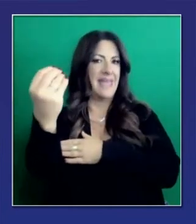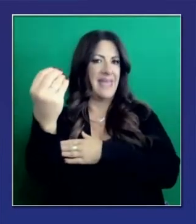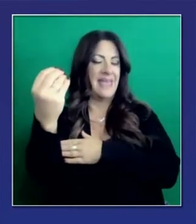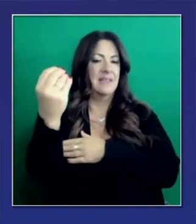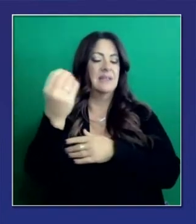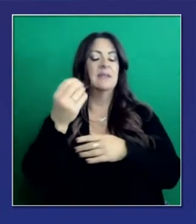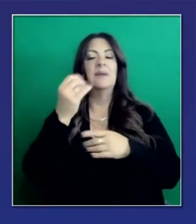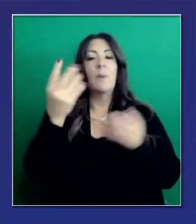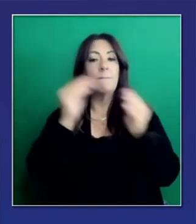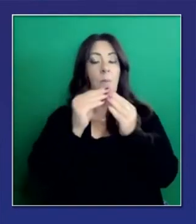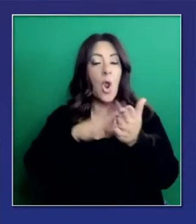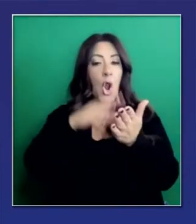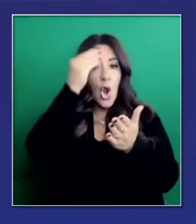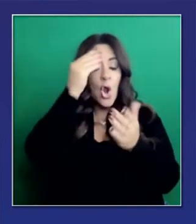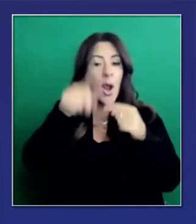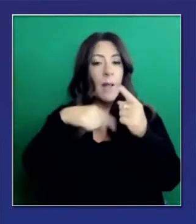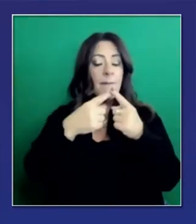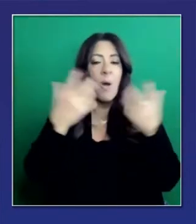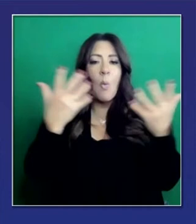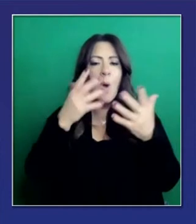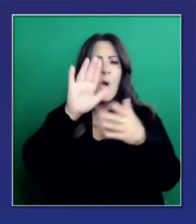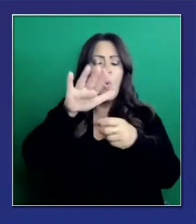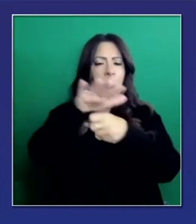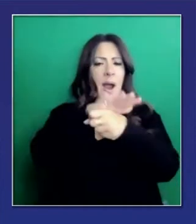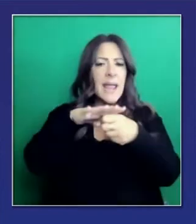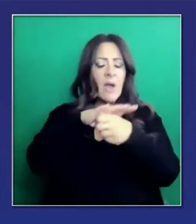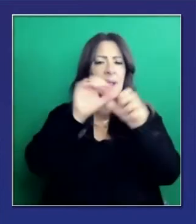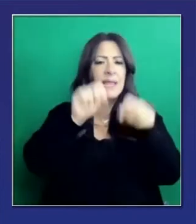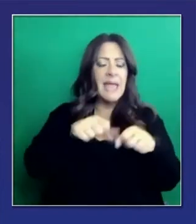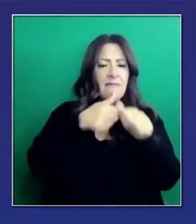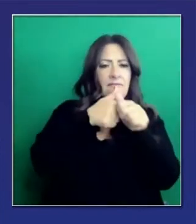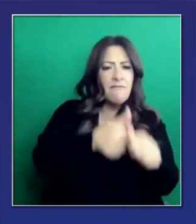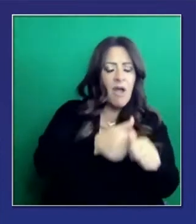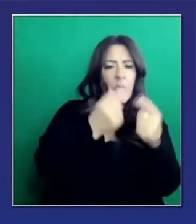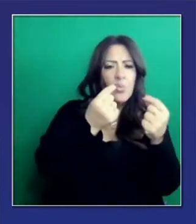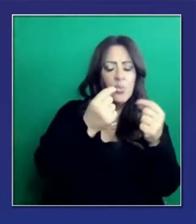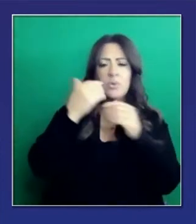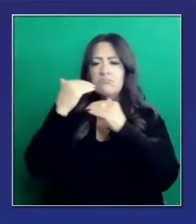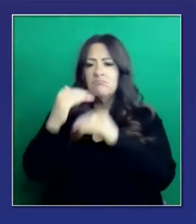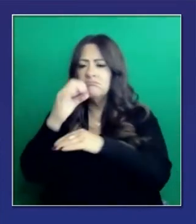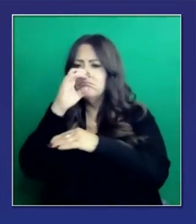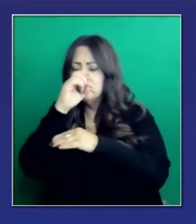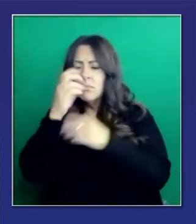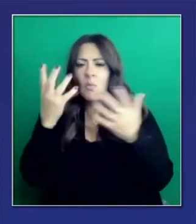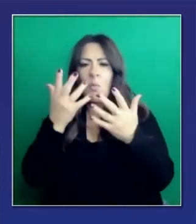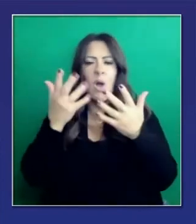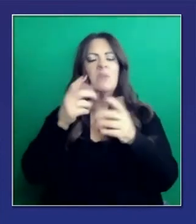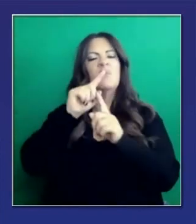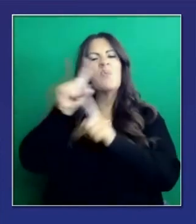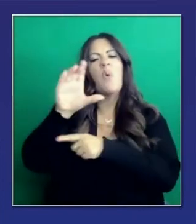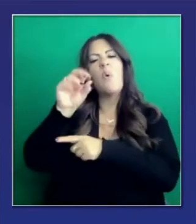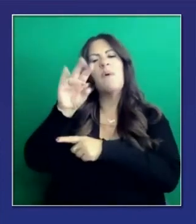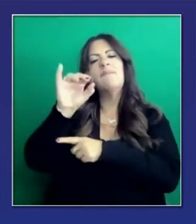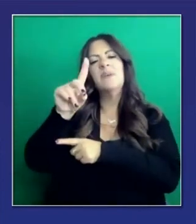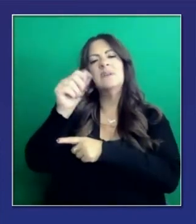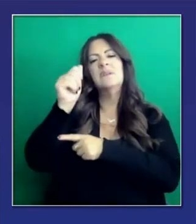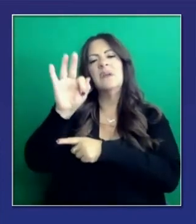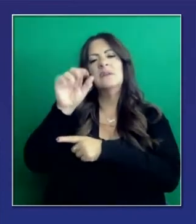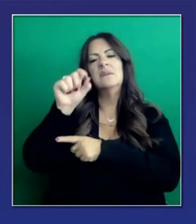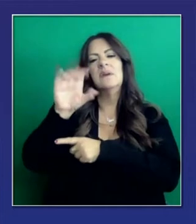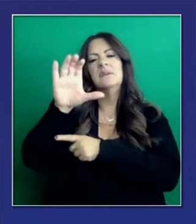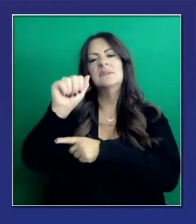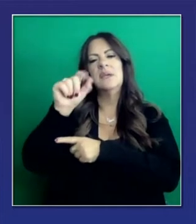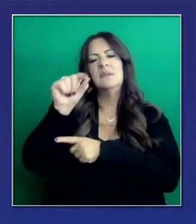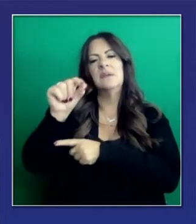es algo serio. Vayan a la página que está en la pantalla, covid19.ca.gov. Manténganse seguros, trabajen